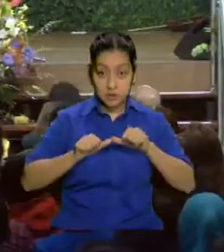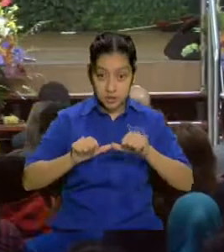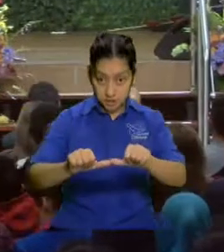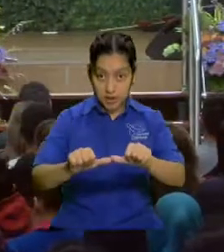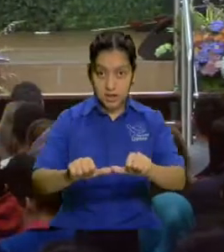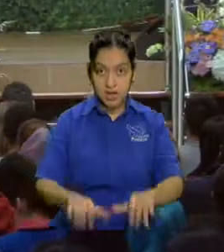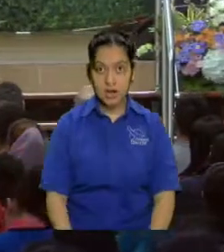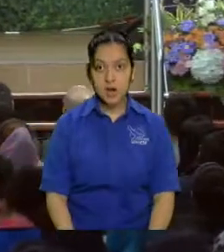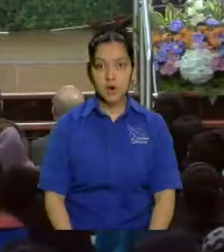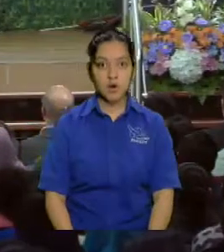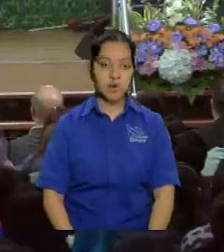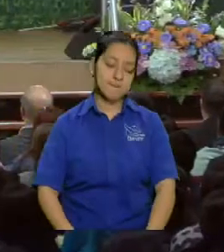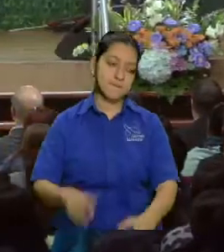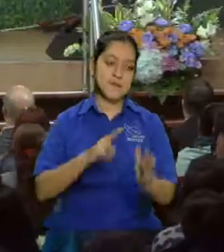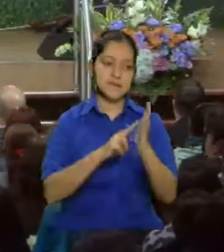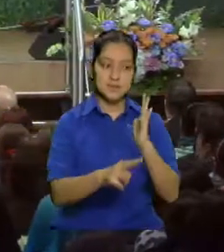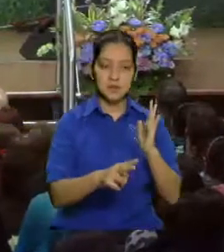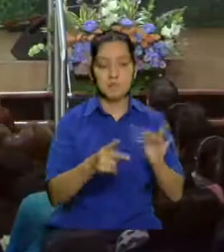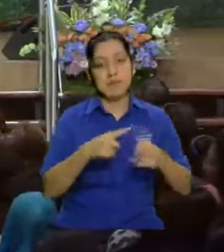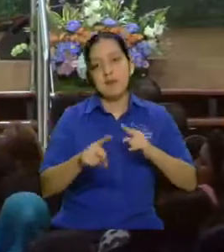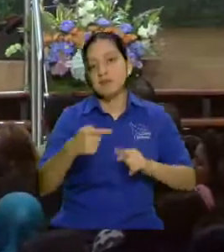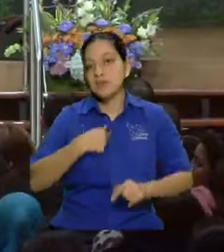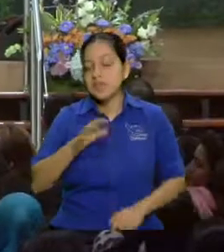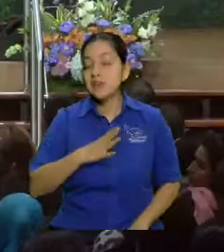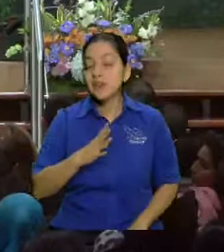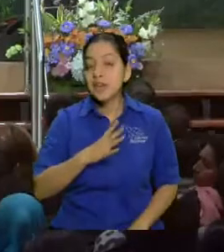le tengo que decir lo que le tengo que decir